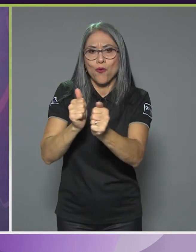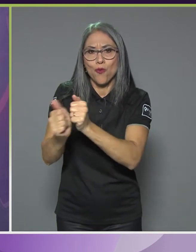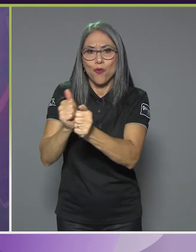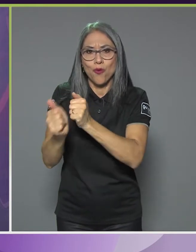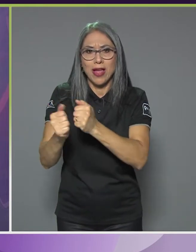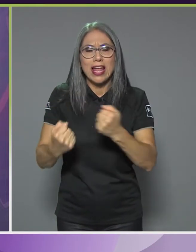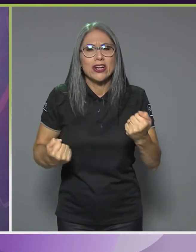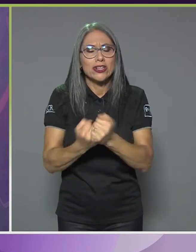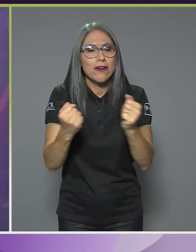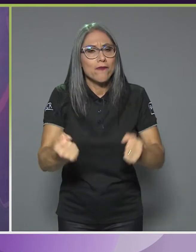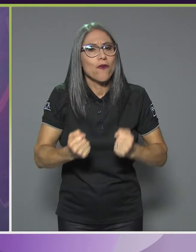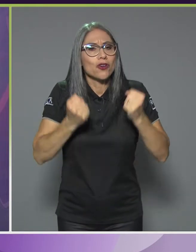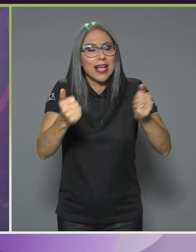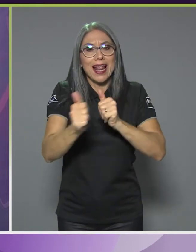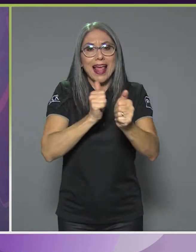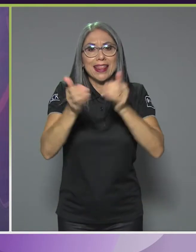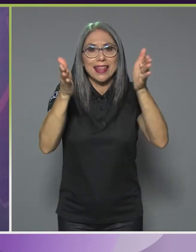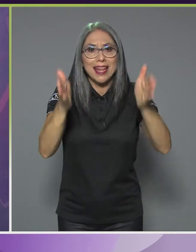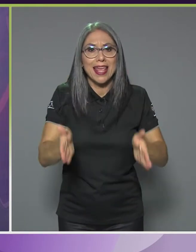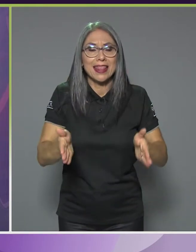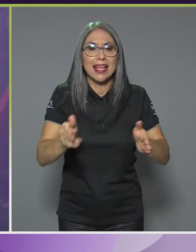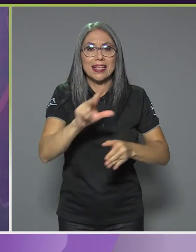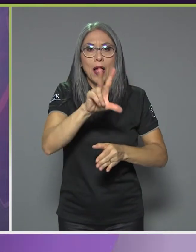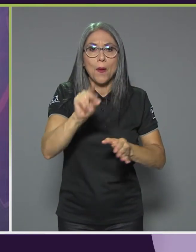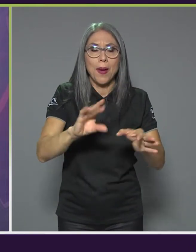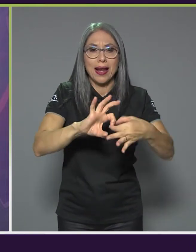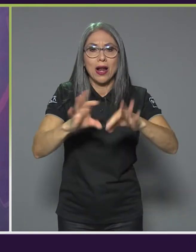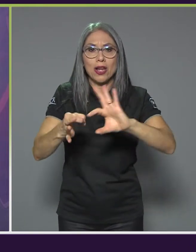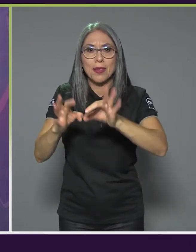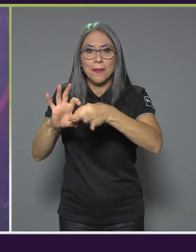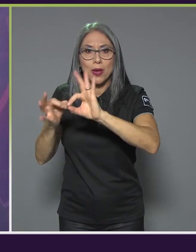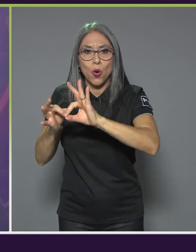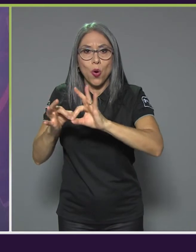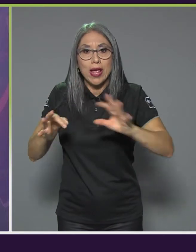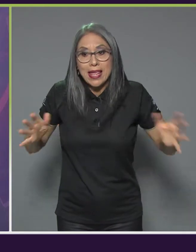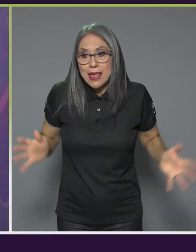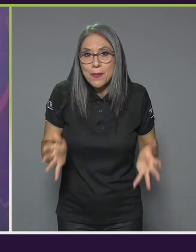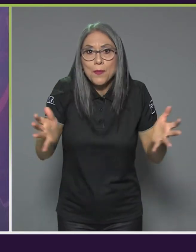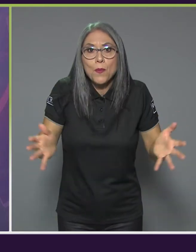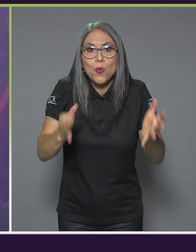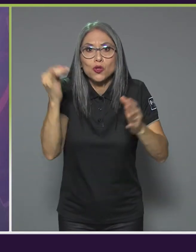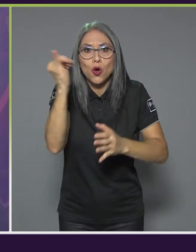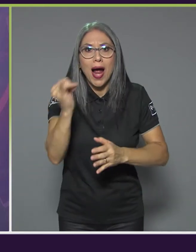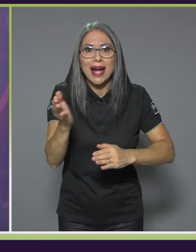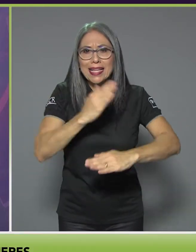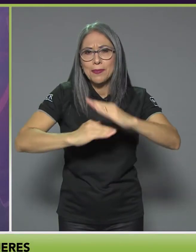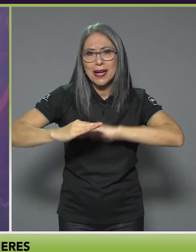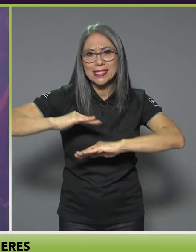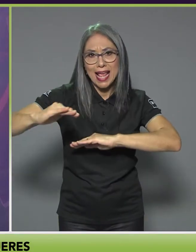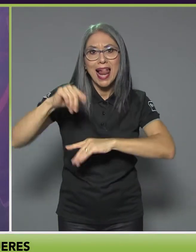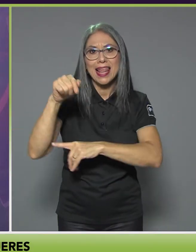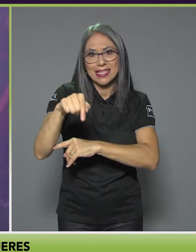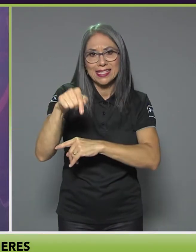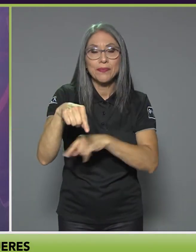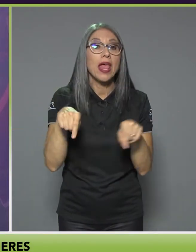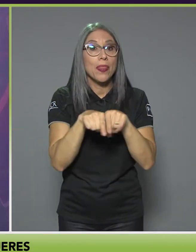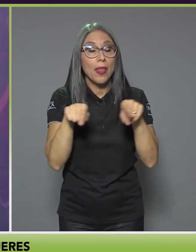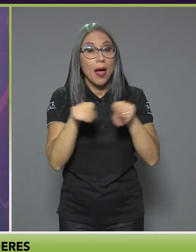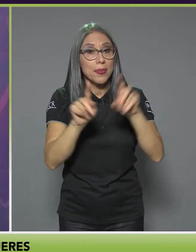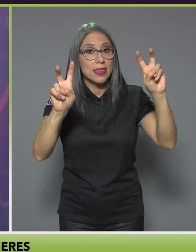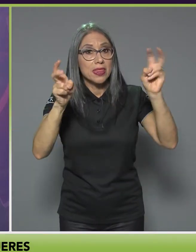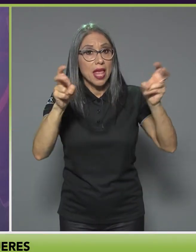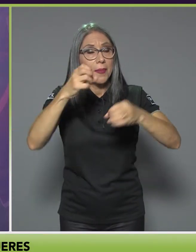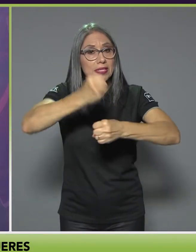paralímpicos, el impulso de las artes marciales dentro de esta población, por ejemplo. También podemos ver temas de empleabilidad